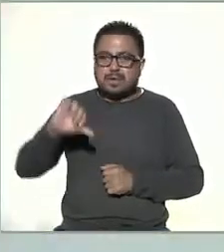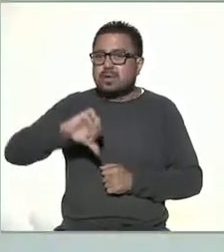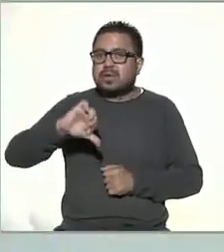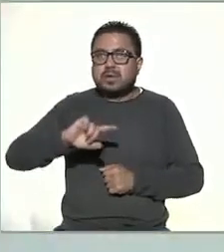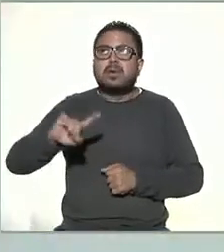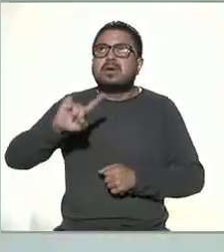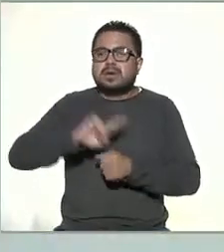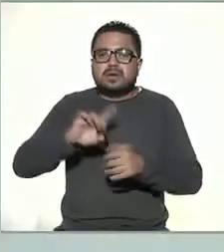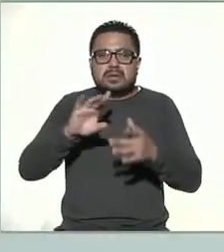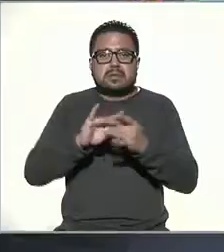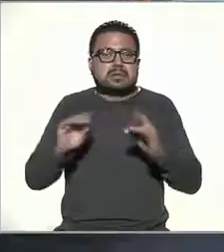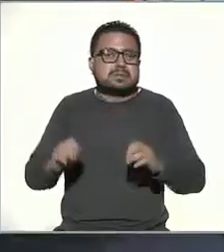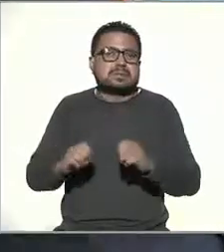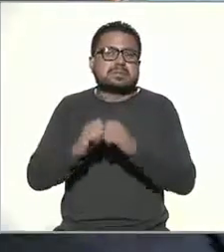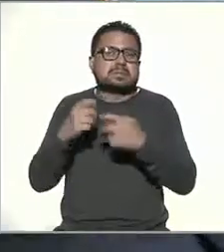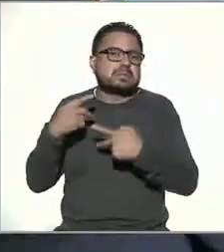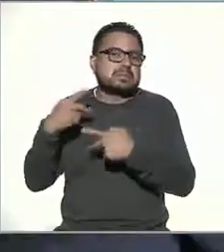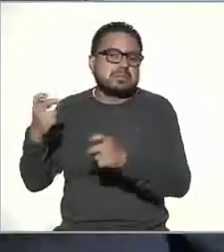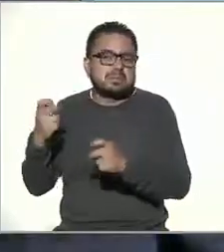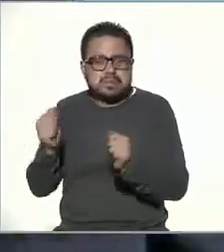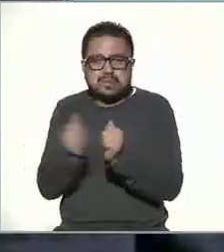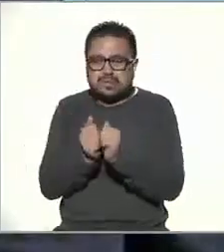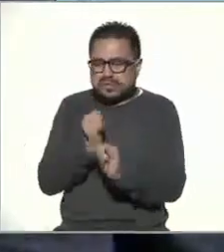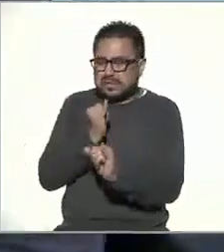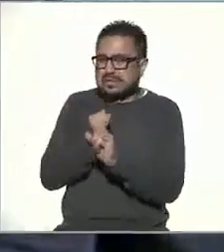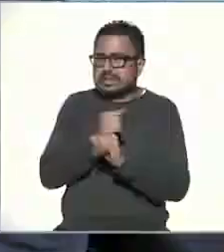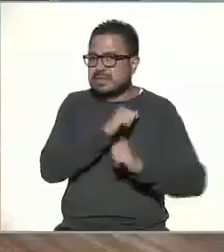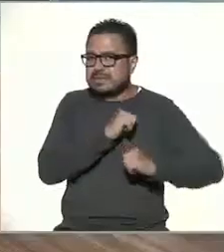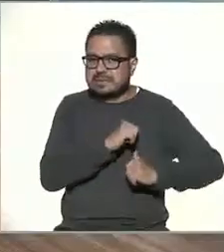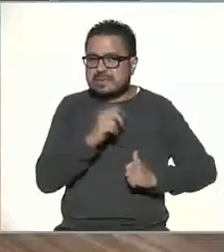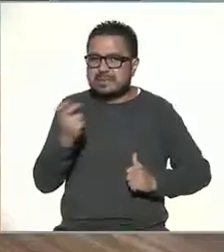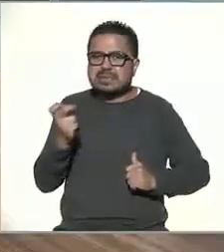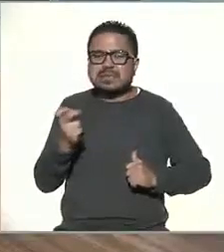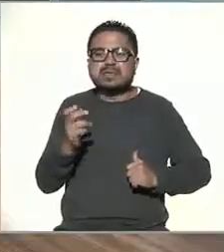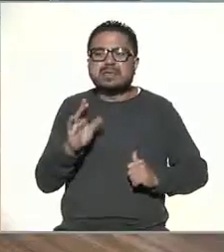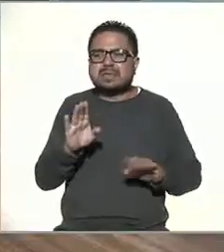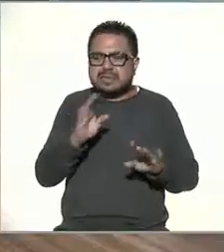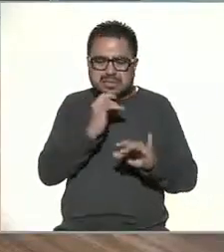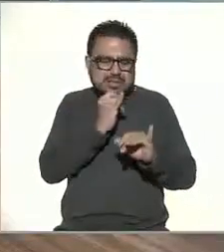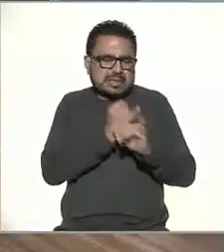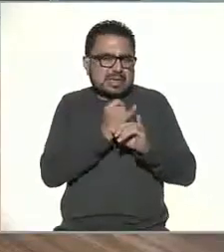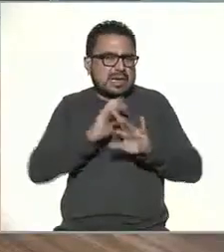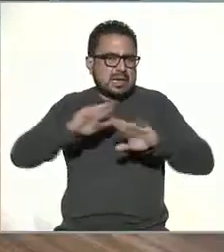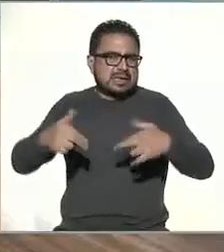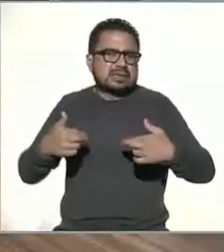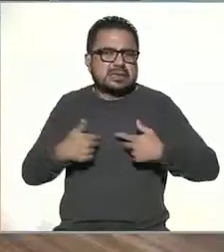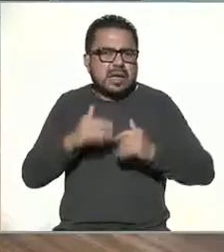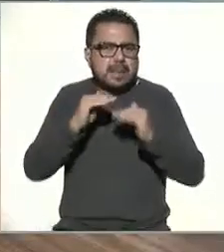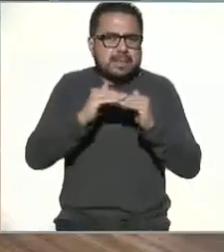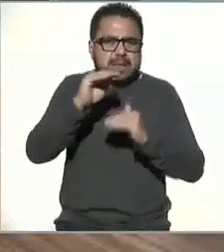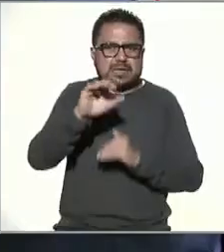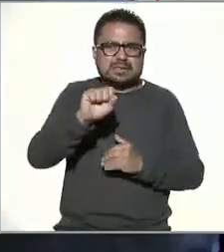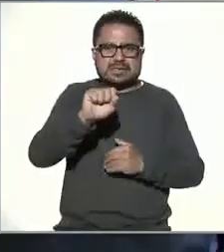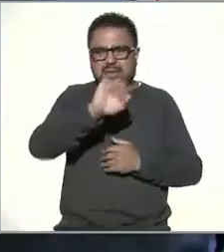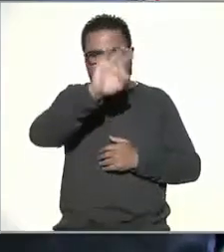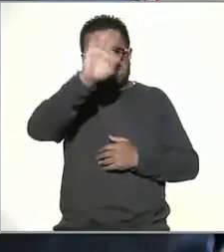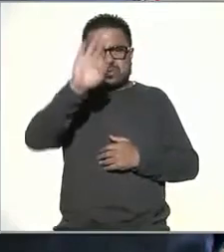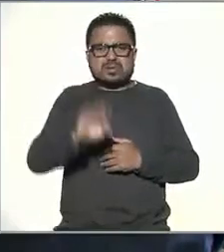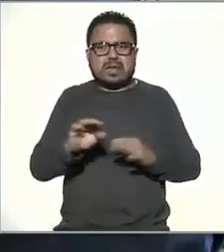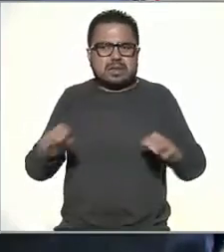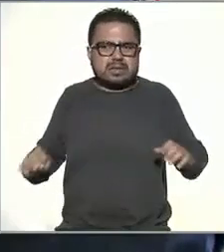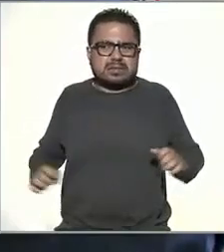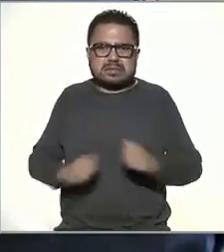a hablar acerca del incidente de fraude a través de internet ya que esta unidad cibernética recibe poco más del 60% de